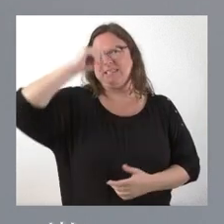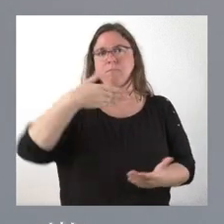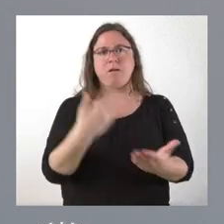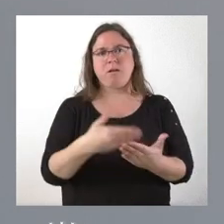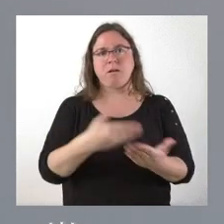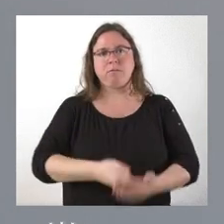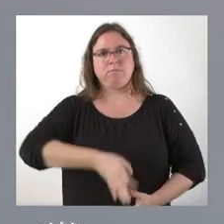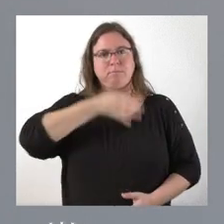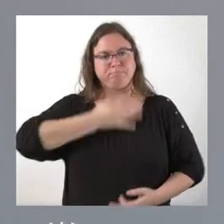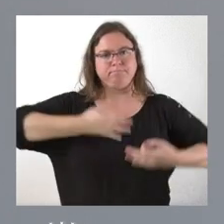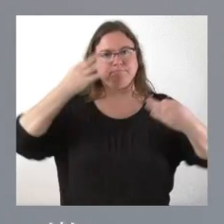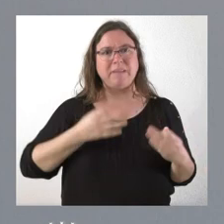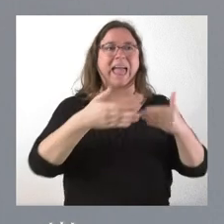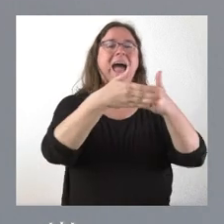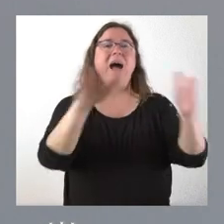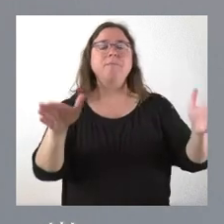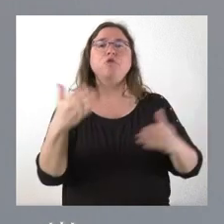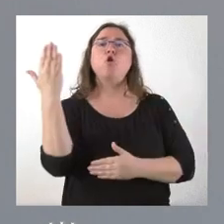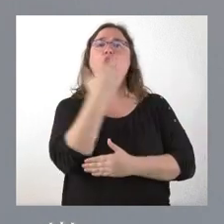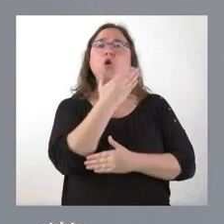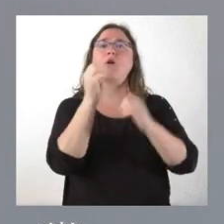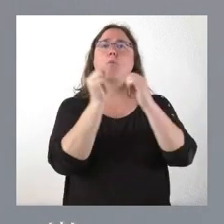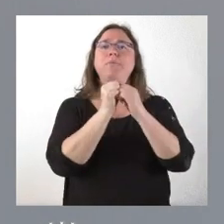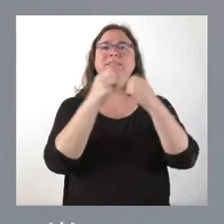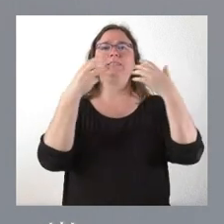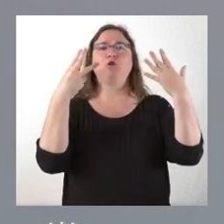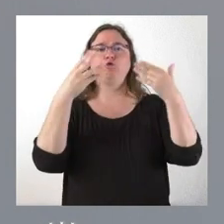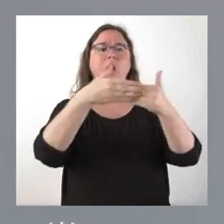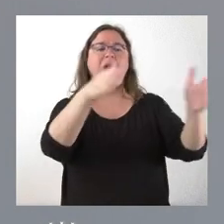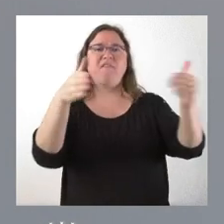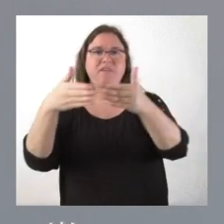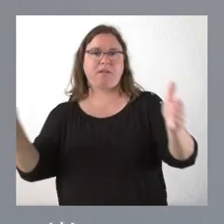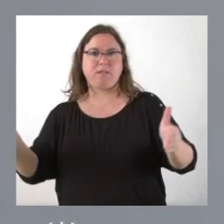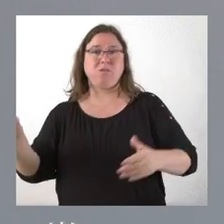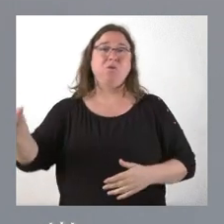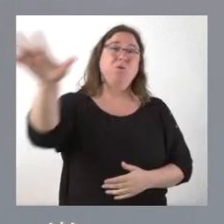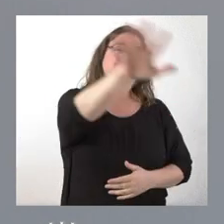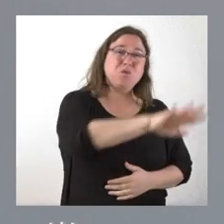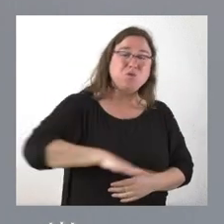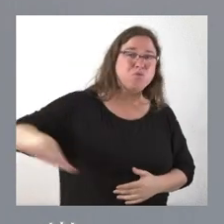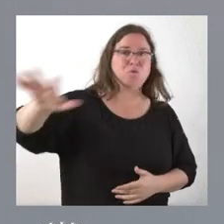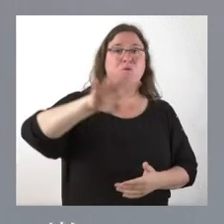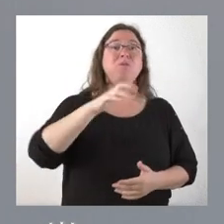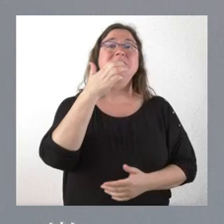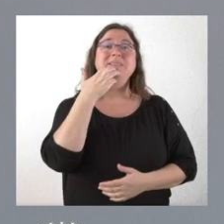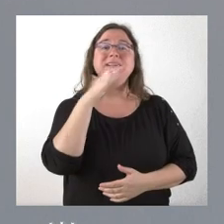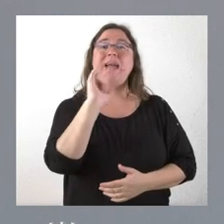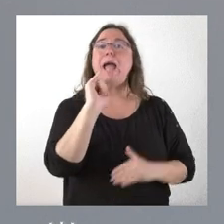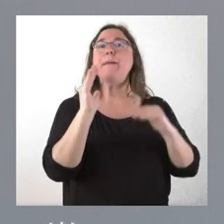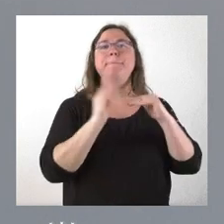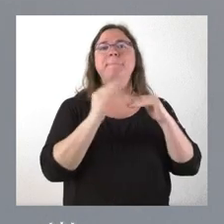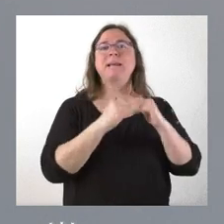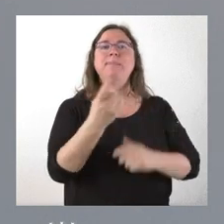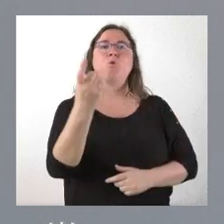aquí que tenemos abiertos 28 centros educativos en todos los sitios donde hay al menos